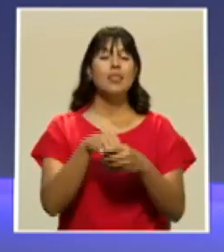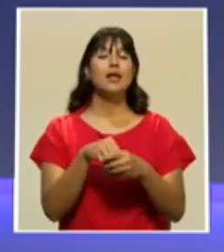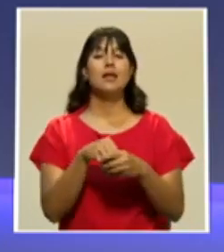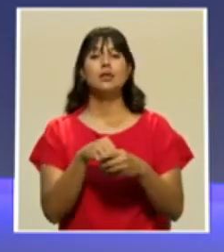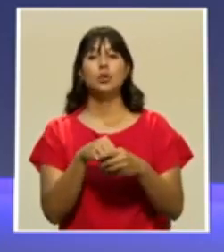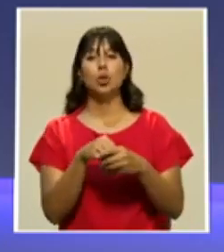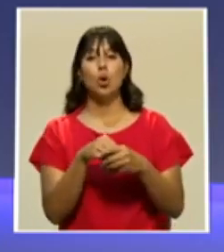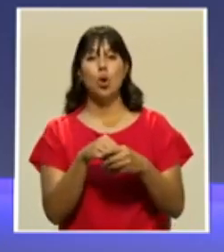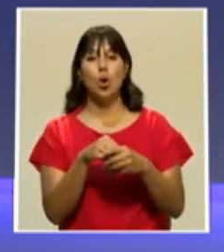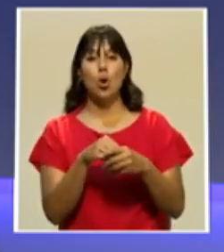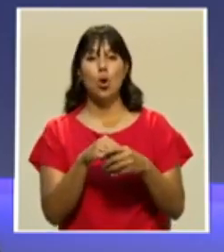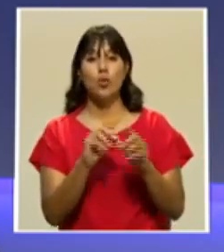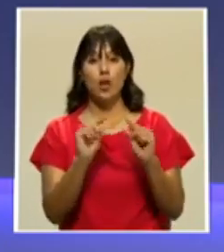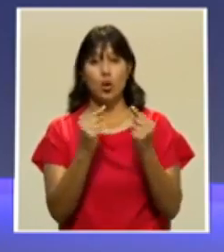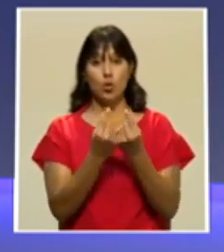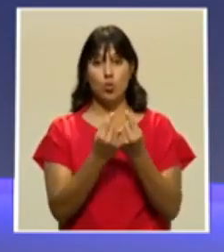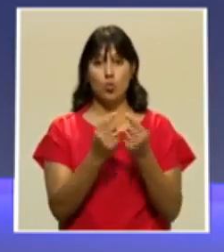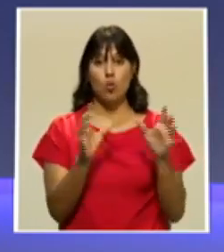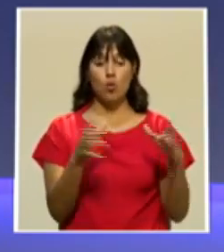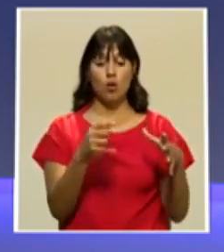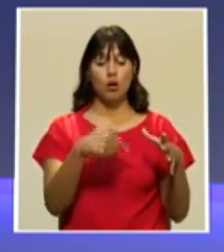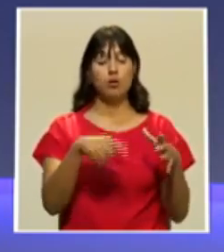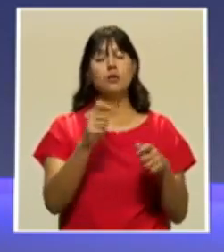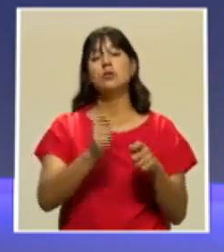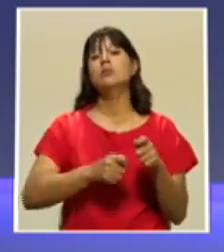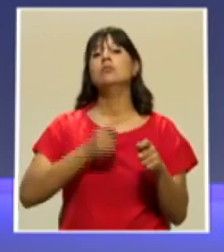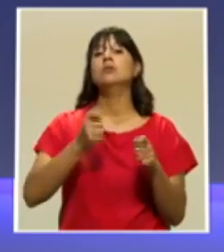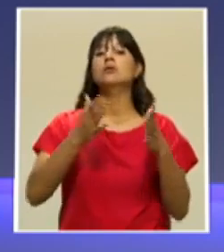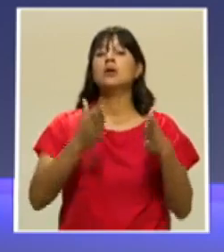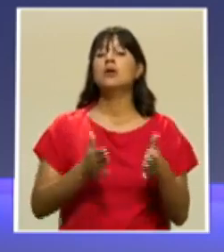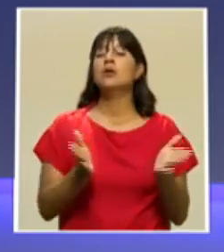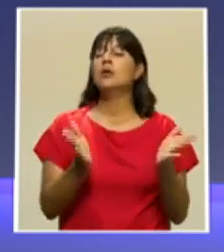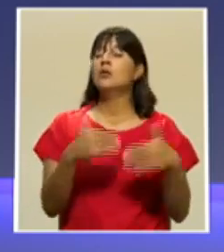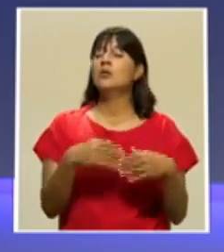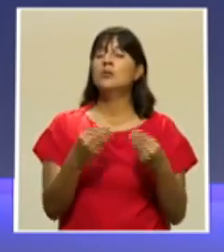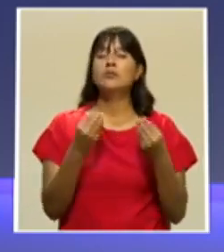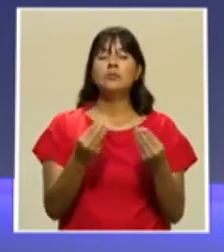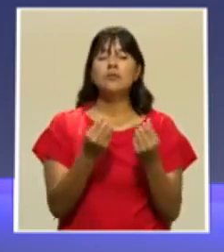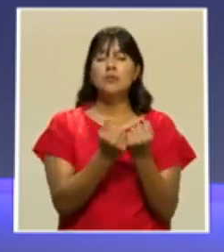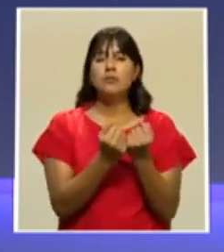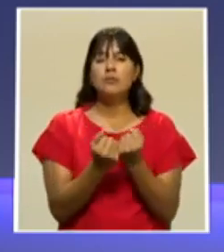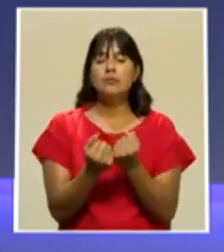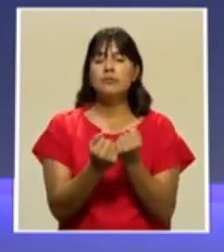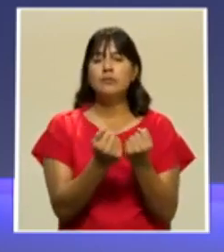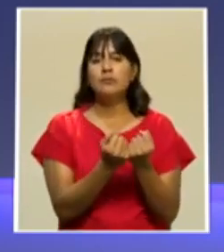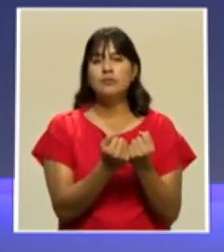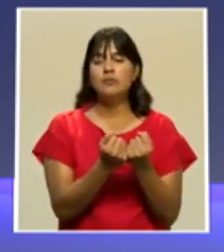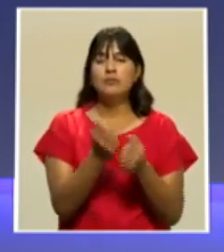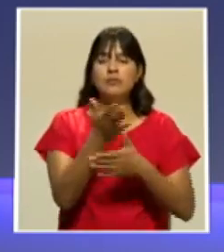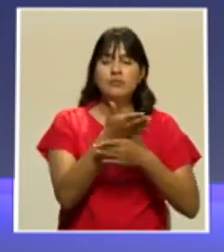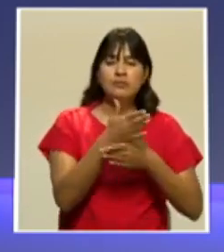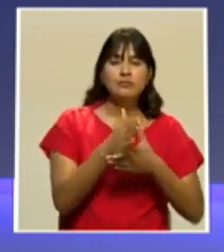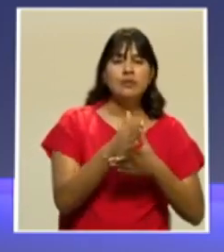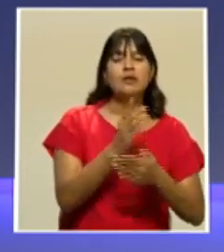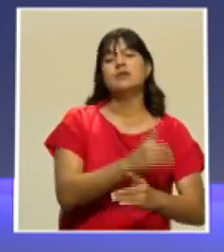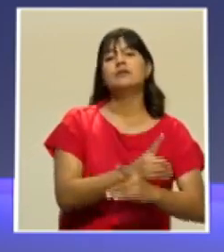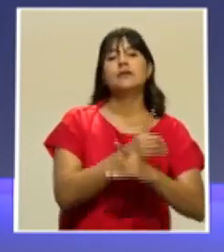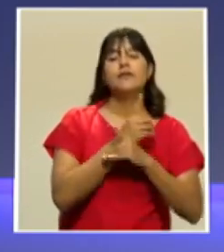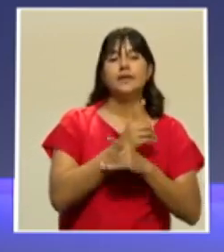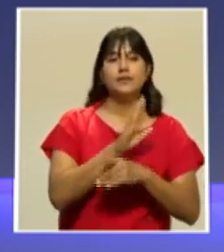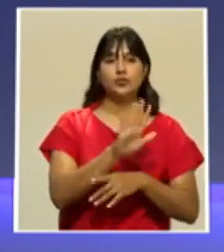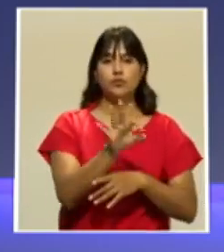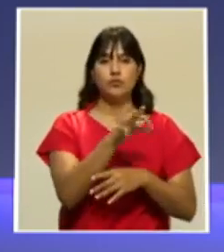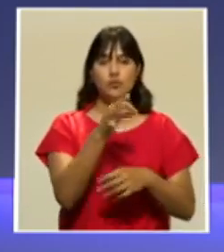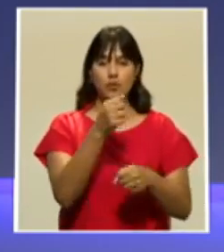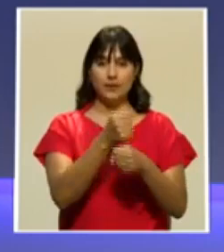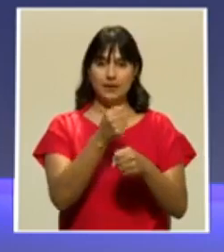propios pescadores. Hay un sector ligado a la pesca de arrastre que obviamente defiende su modo de vida